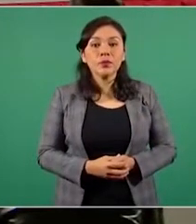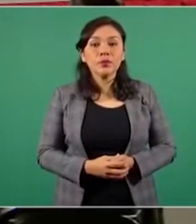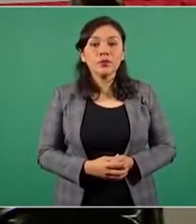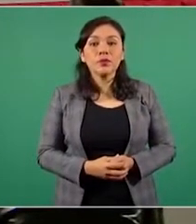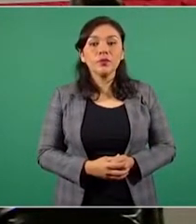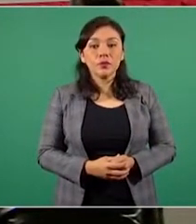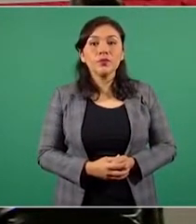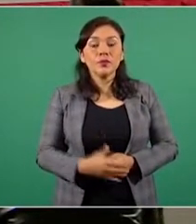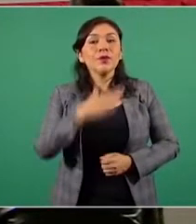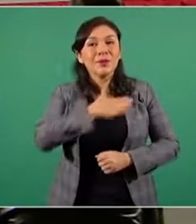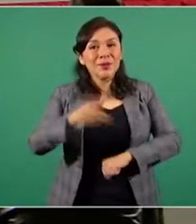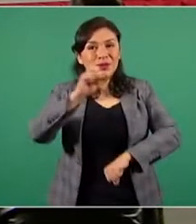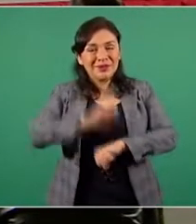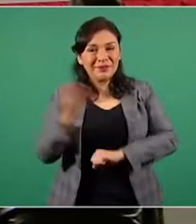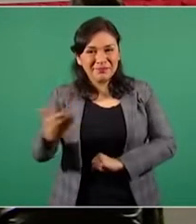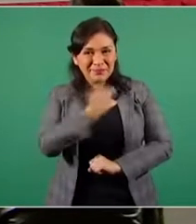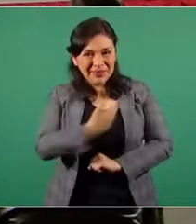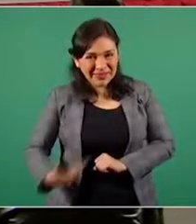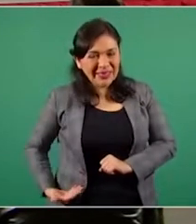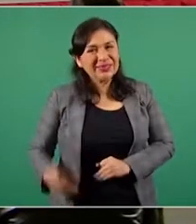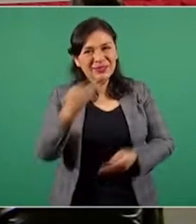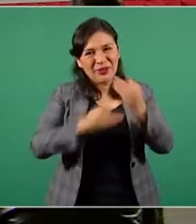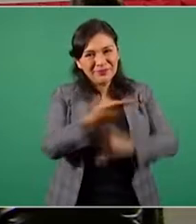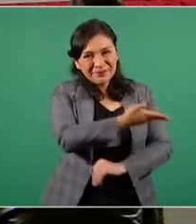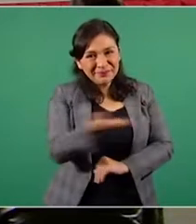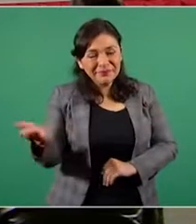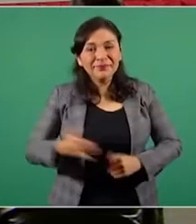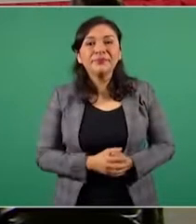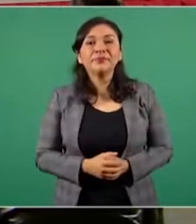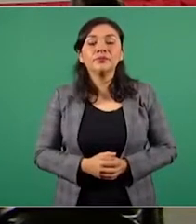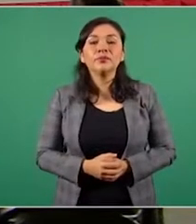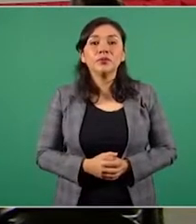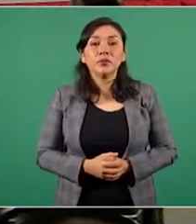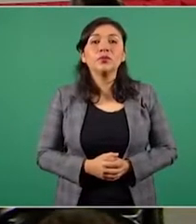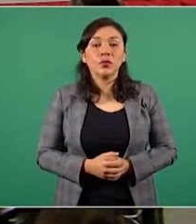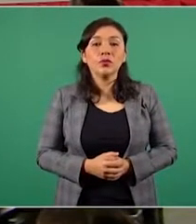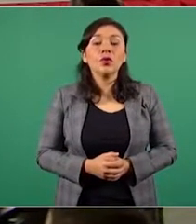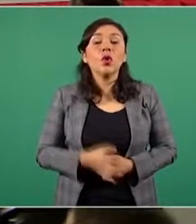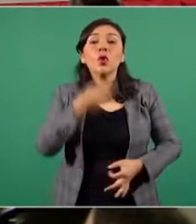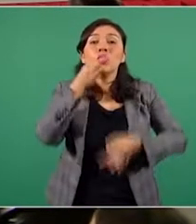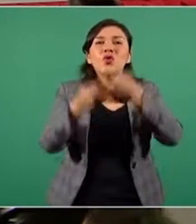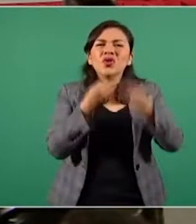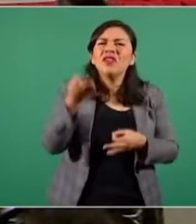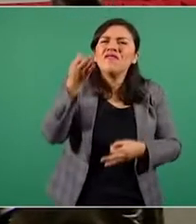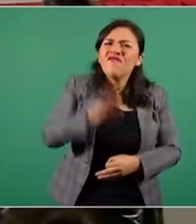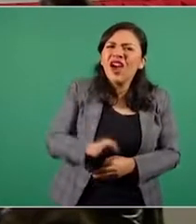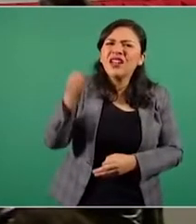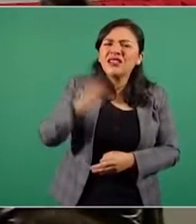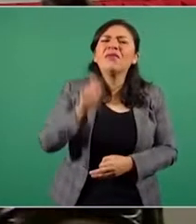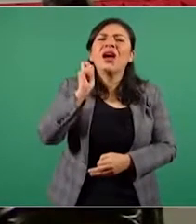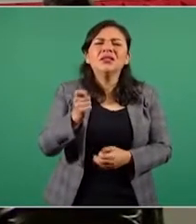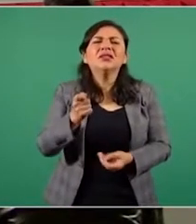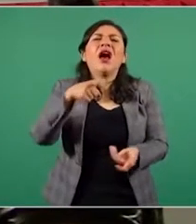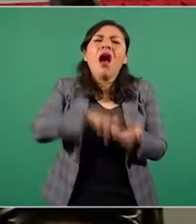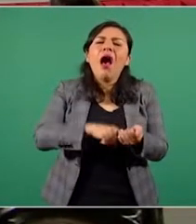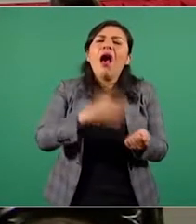Buenos días, señor presidente, buenos días a todos y a todas. Las noticias falsas son todo aquel contenido pseudo